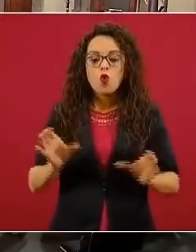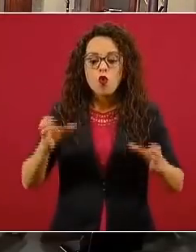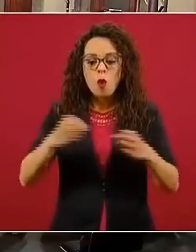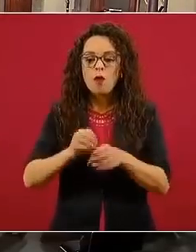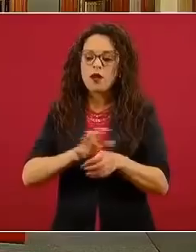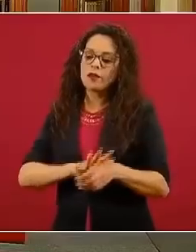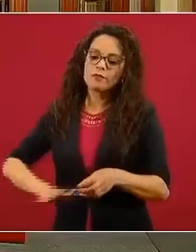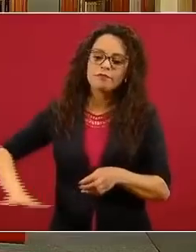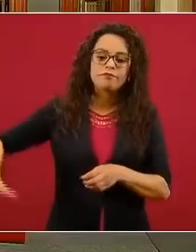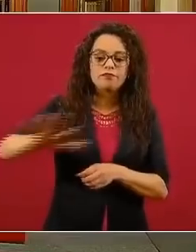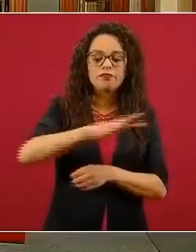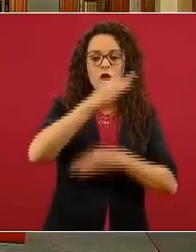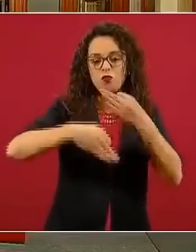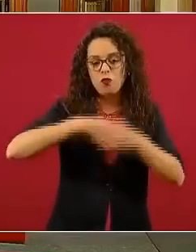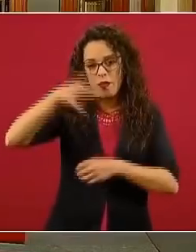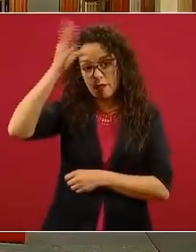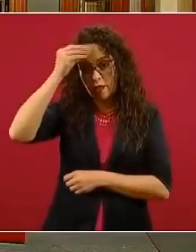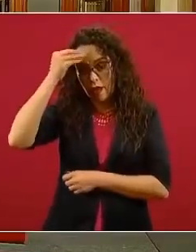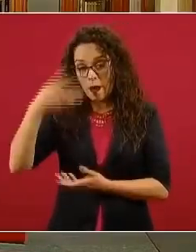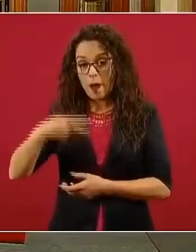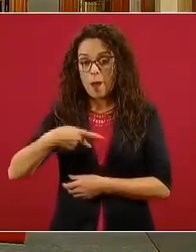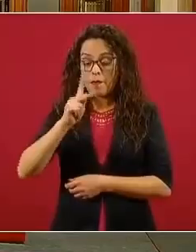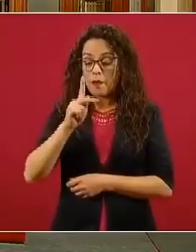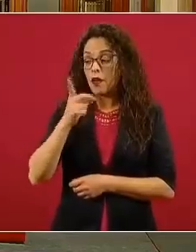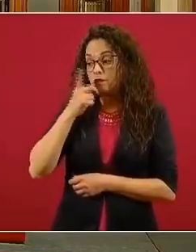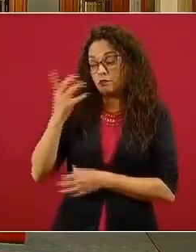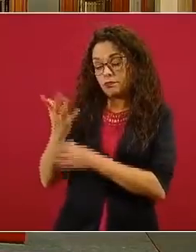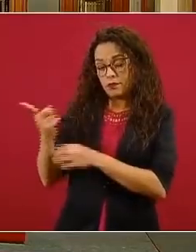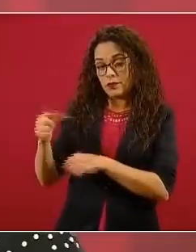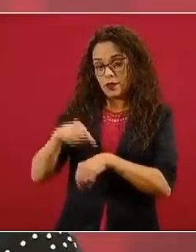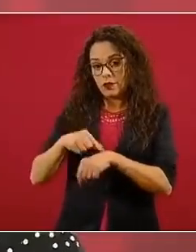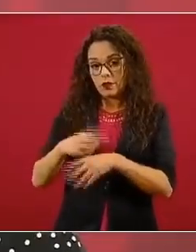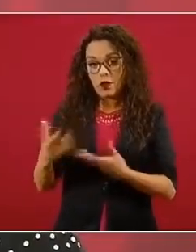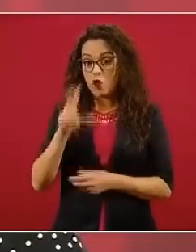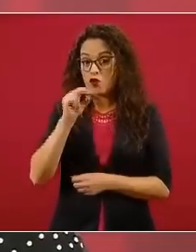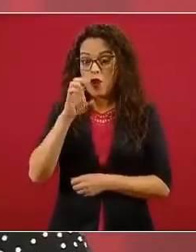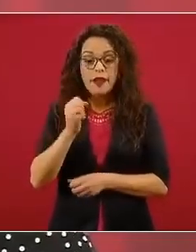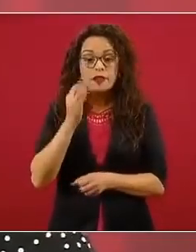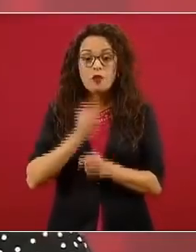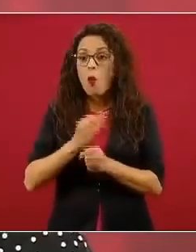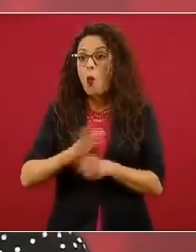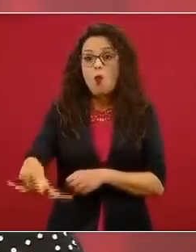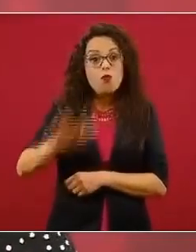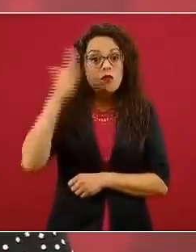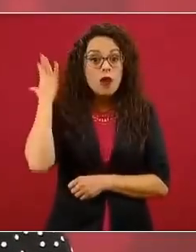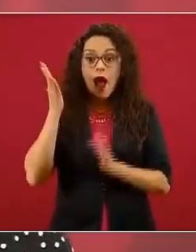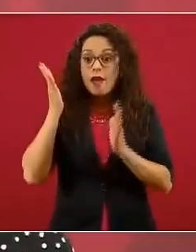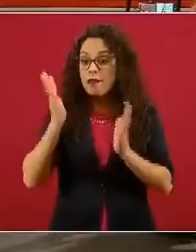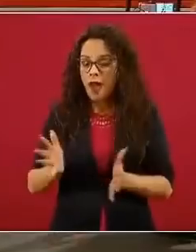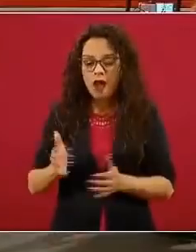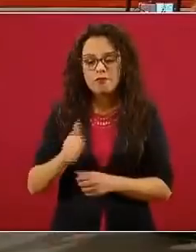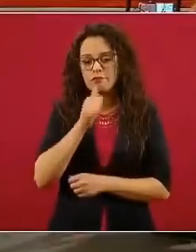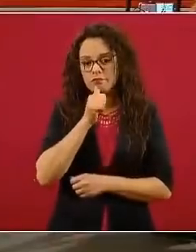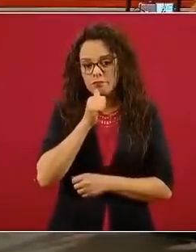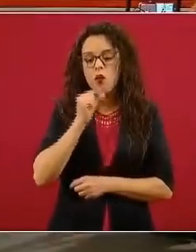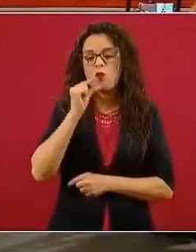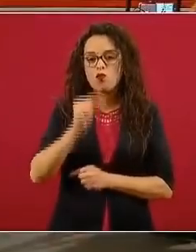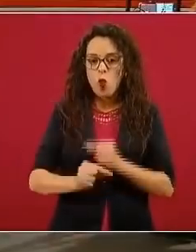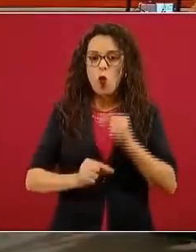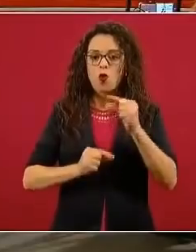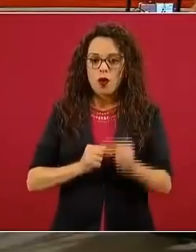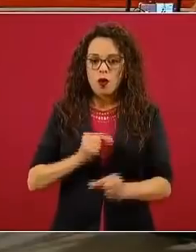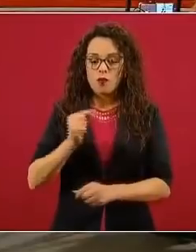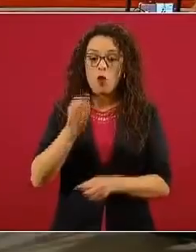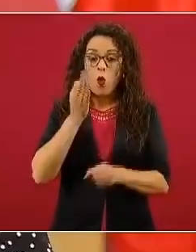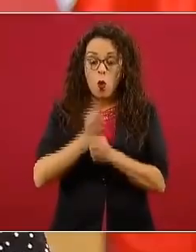Barquera, no es inmediato, pero si es sistemático, y aquí lo estamos viendo, si va desde educación inicial,